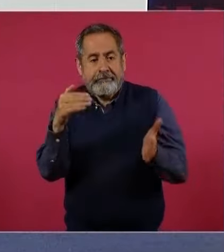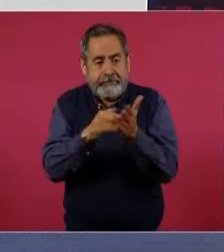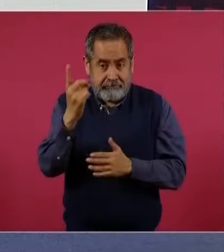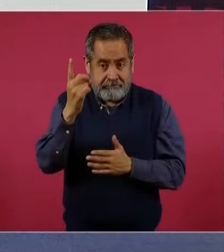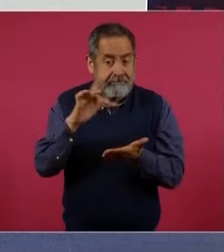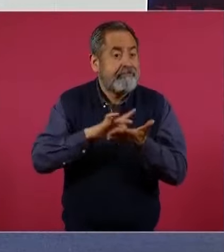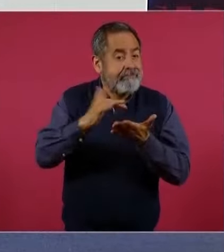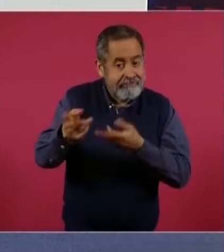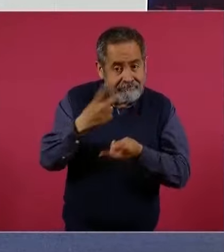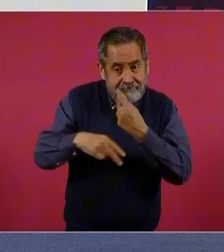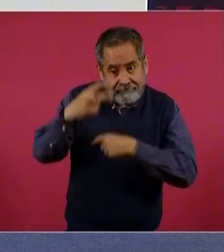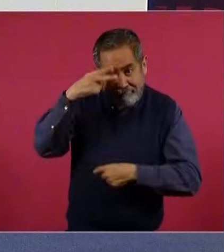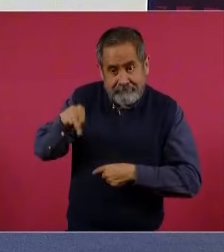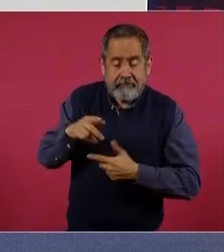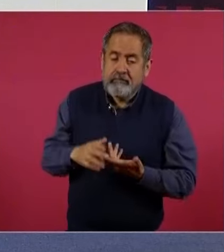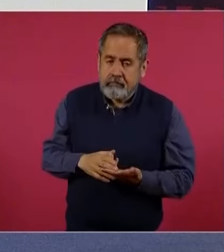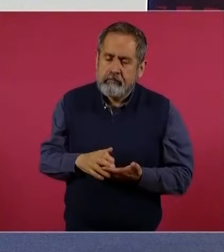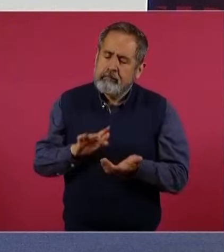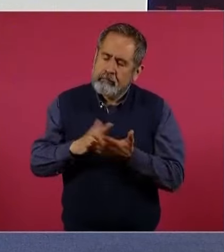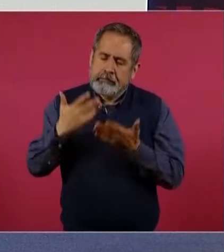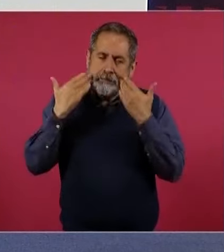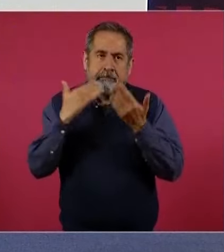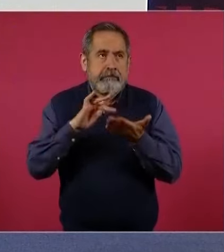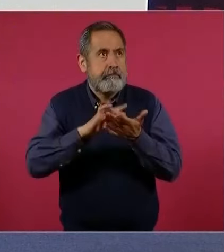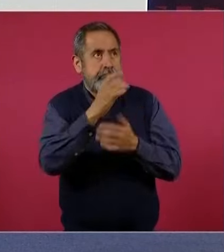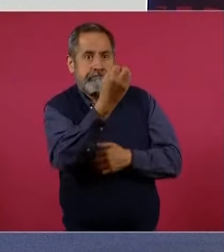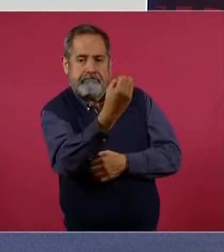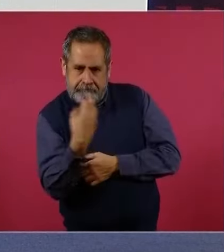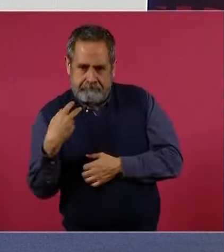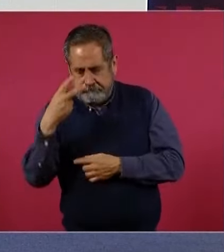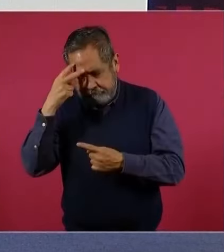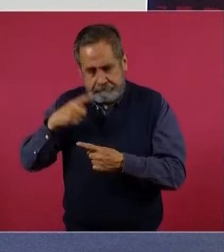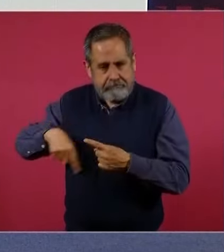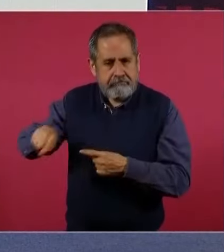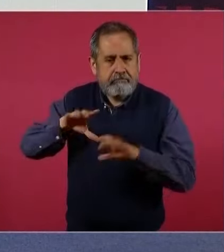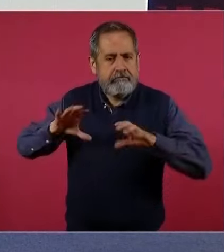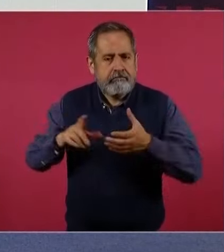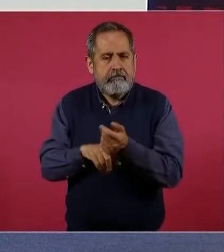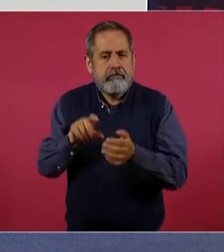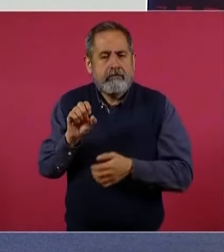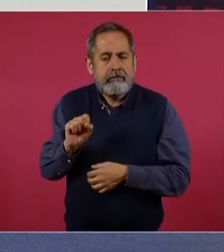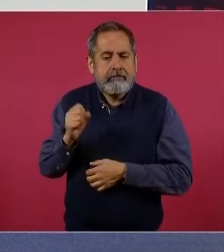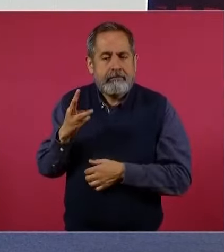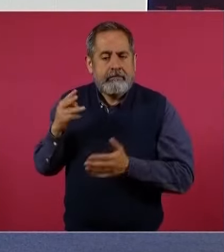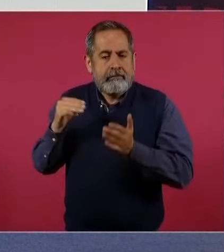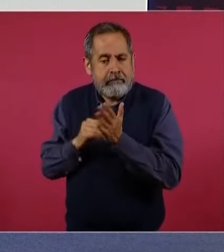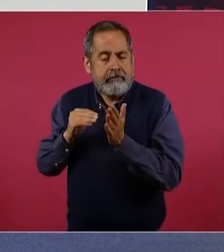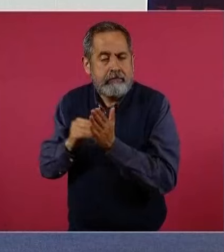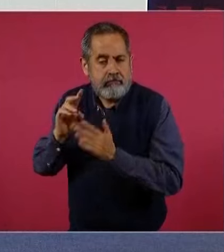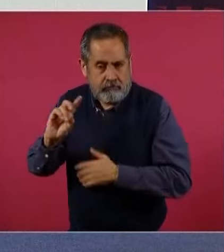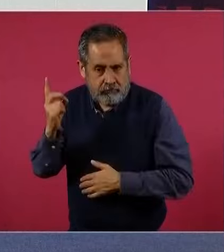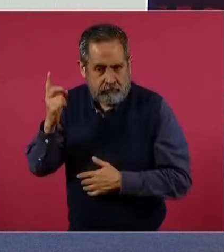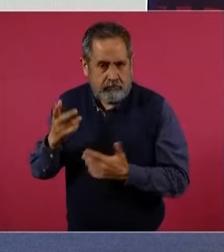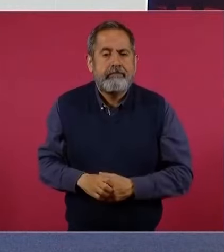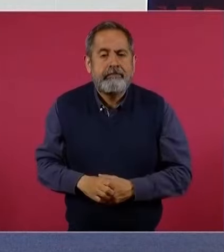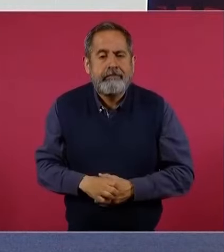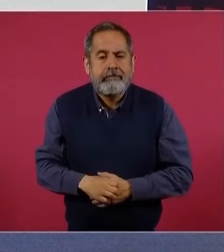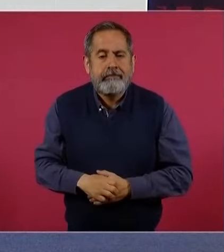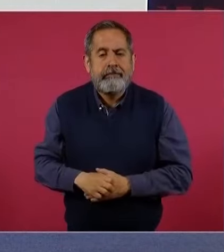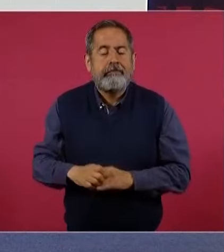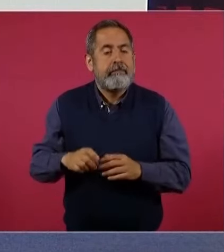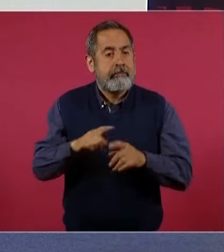dólares y generosamente enviaron a sus familiares en México 63 mil millones de dólares, es decir,